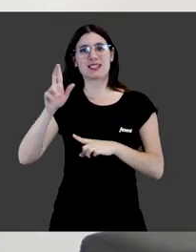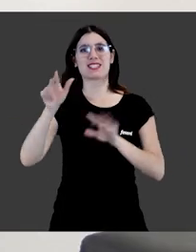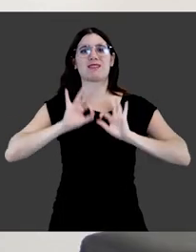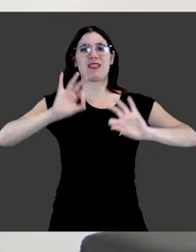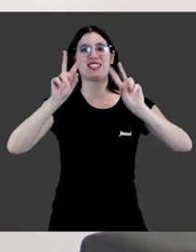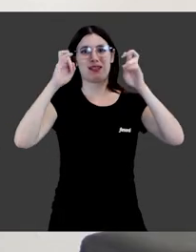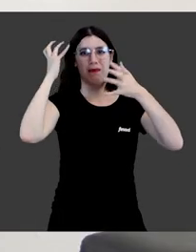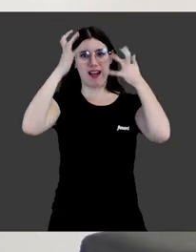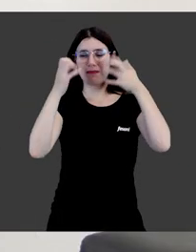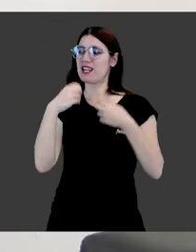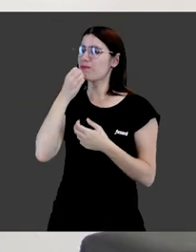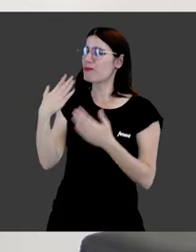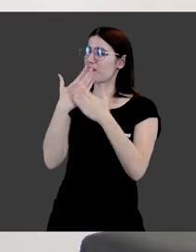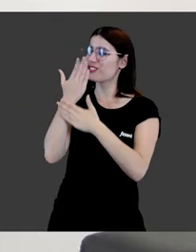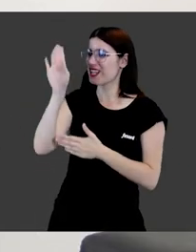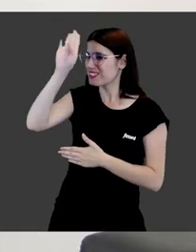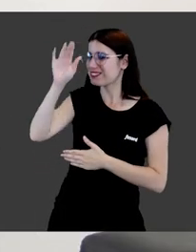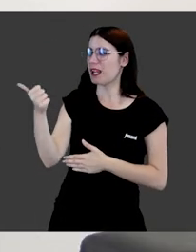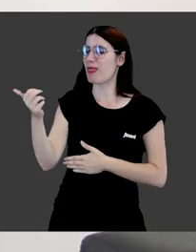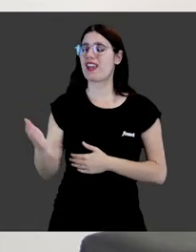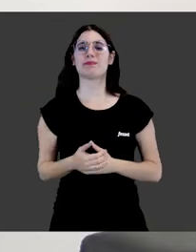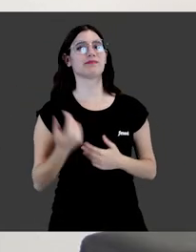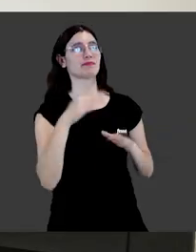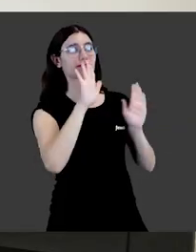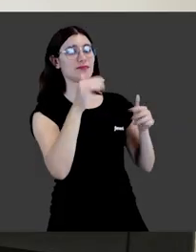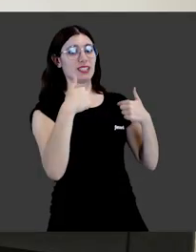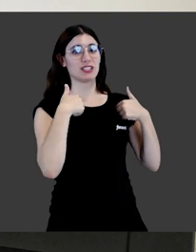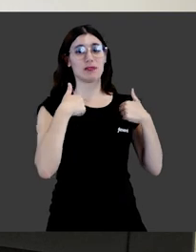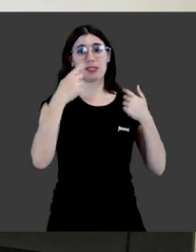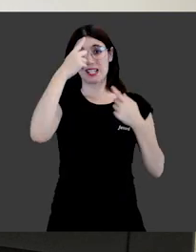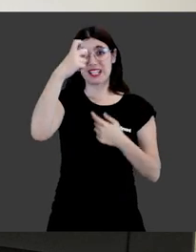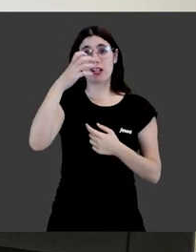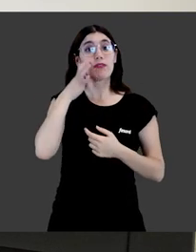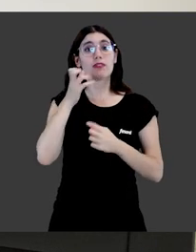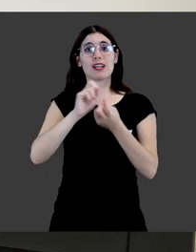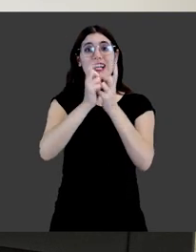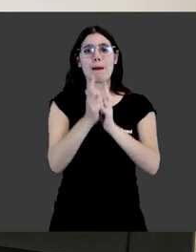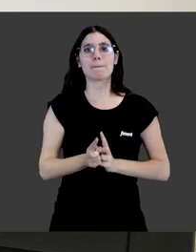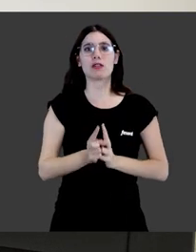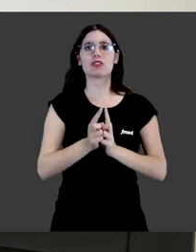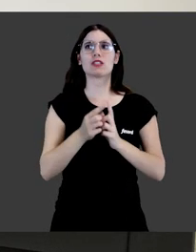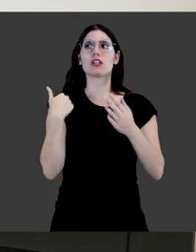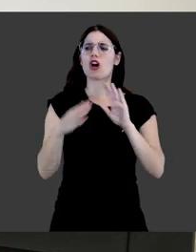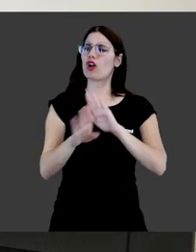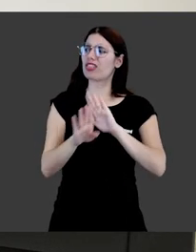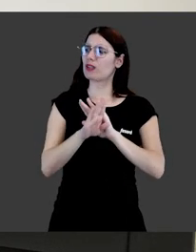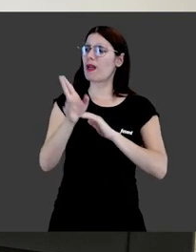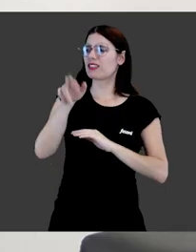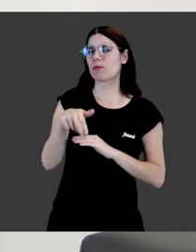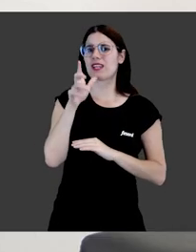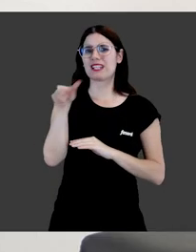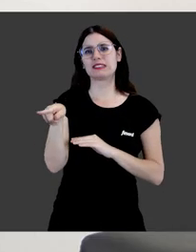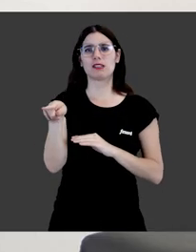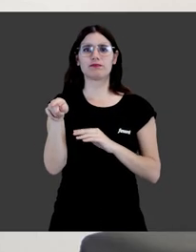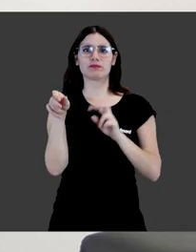especialista en esta materia. Buenos días, Almudena. Yo creo que pese a todos los cambios sigue percibiéndose una